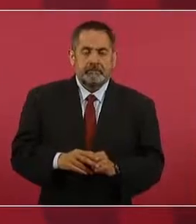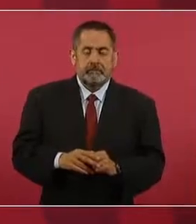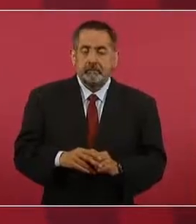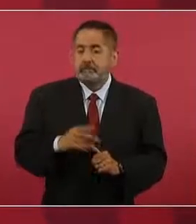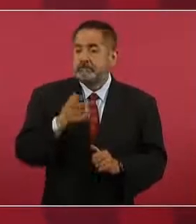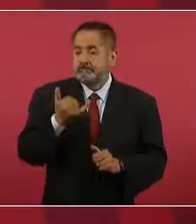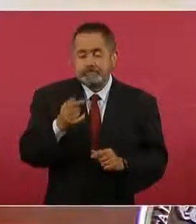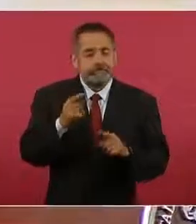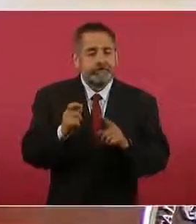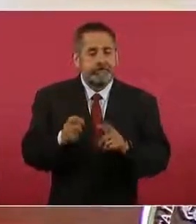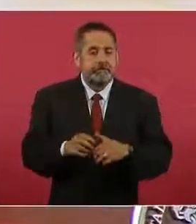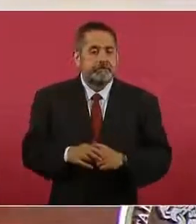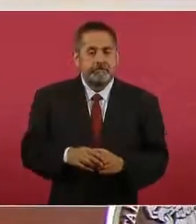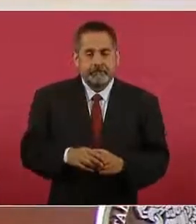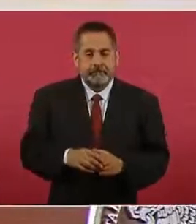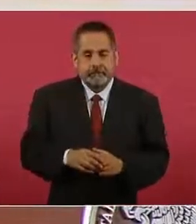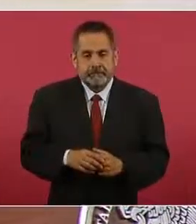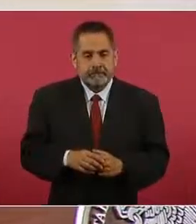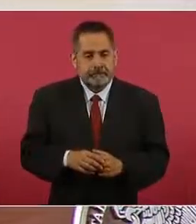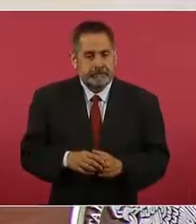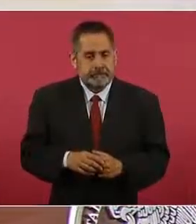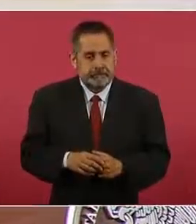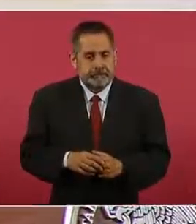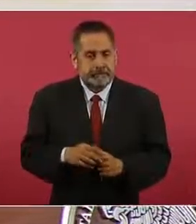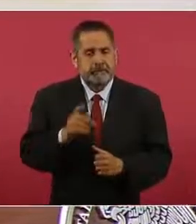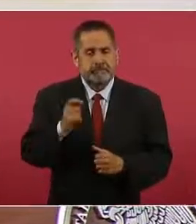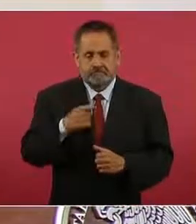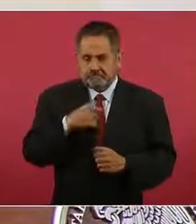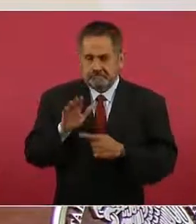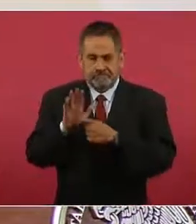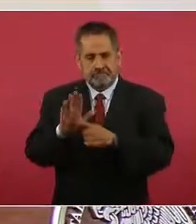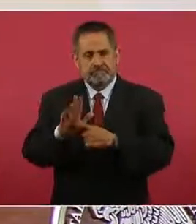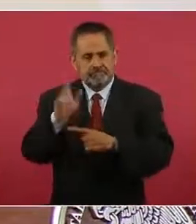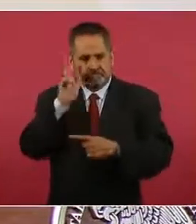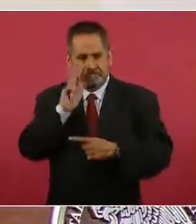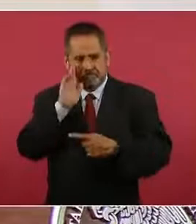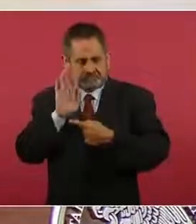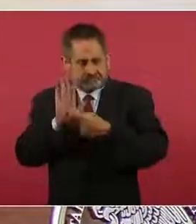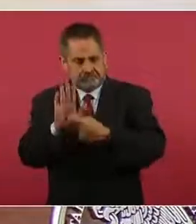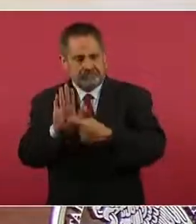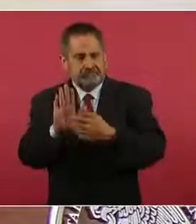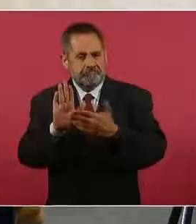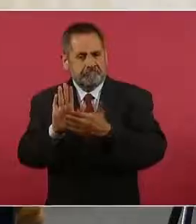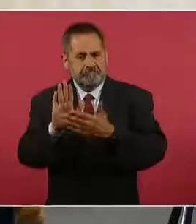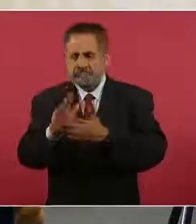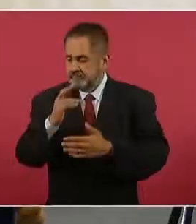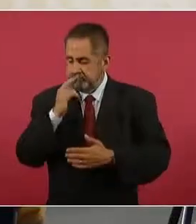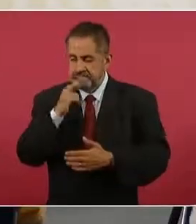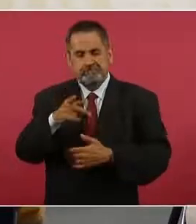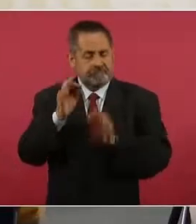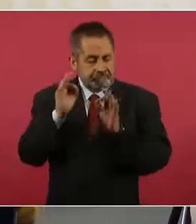puedo demostrar que esto es lo mejor,